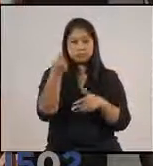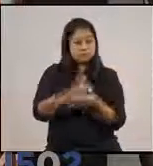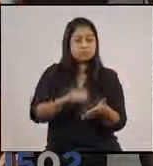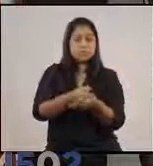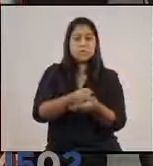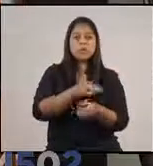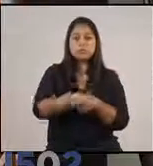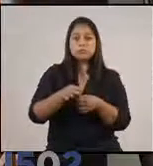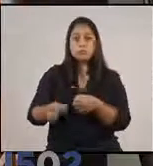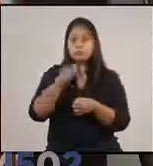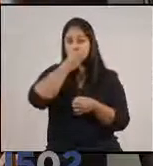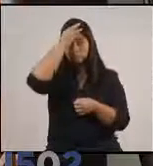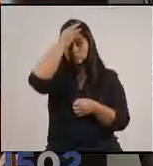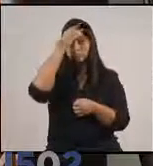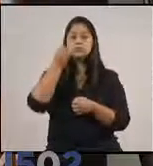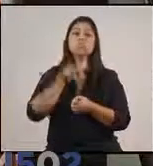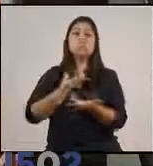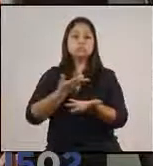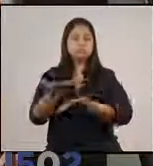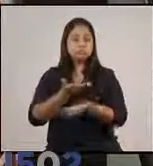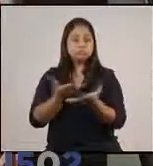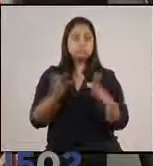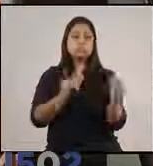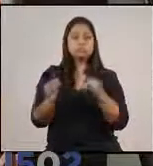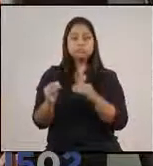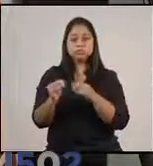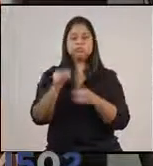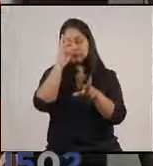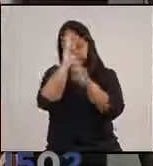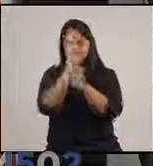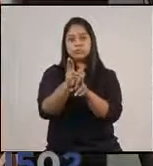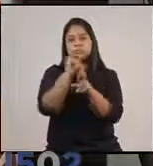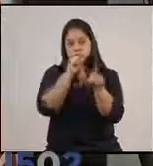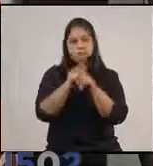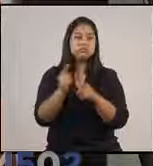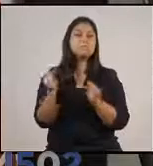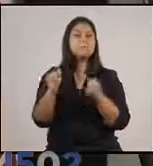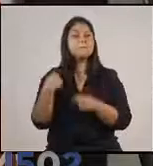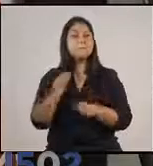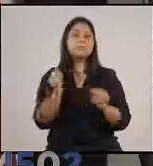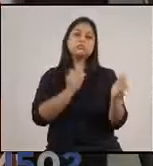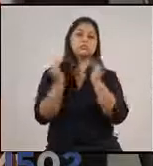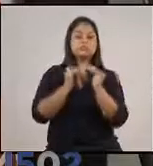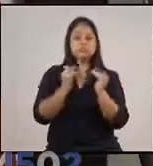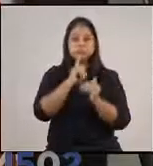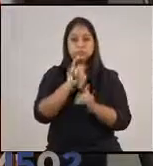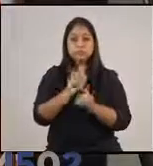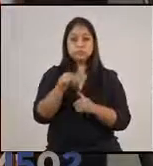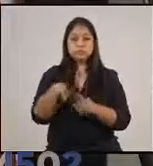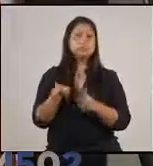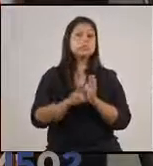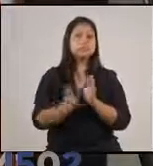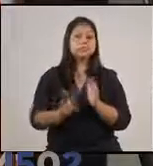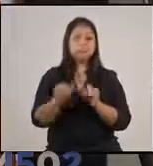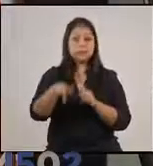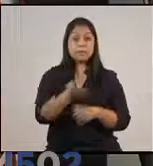marco del diálogo, el respeto mutuo y el sentido constructivo. El estado de alerta para los 22 departamentos